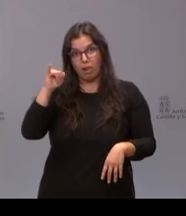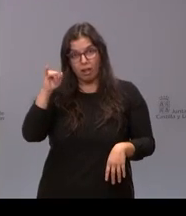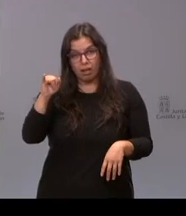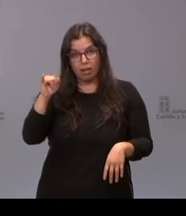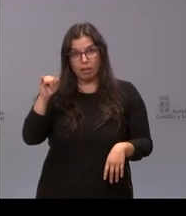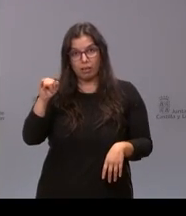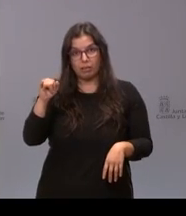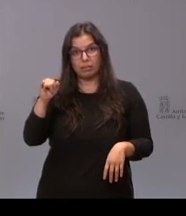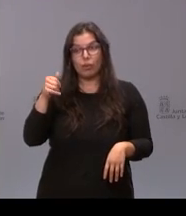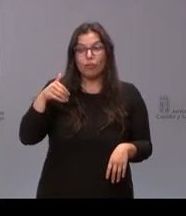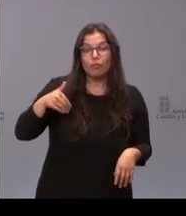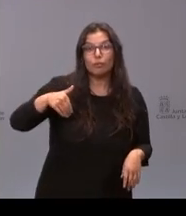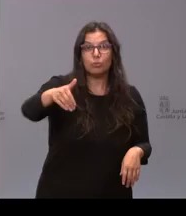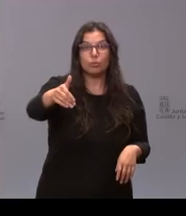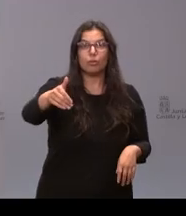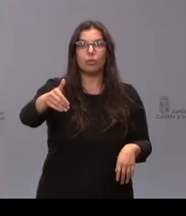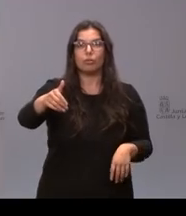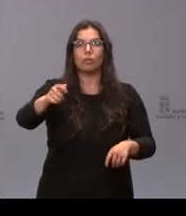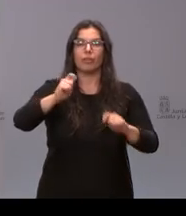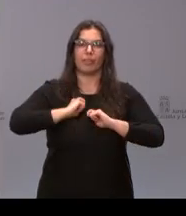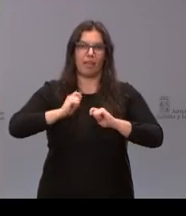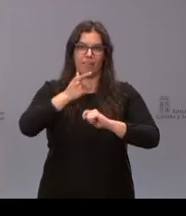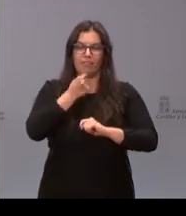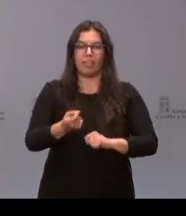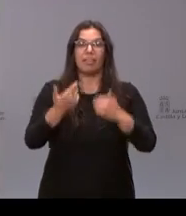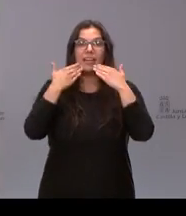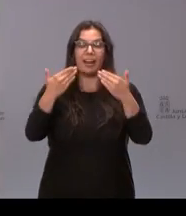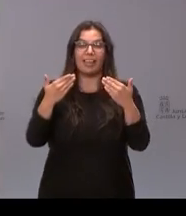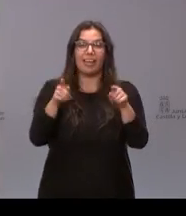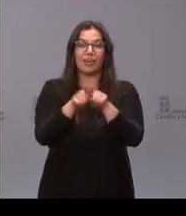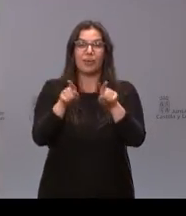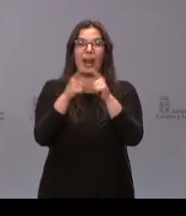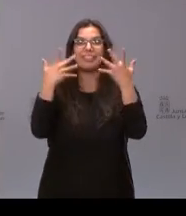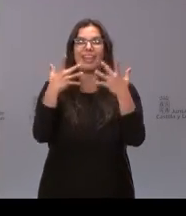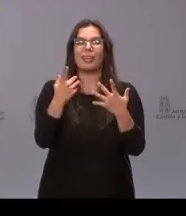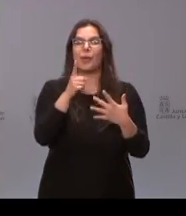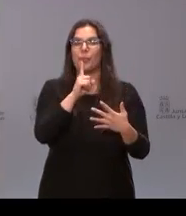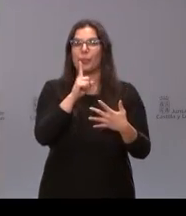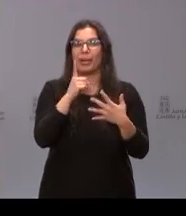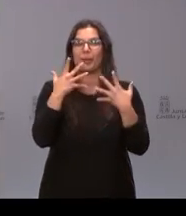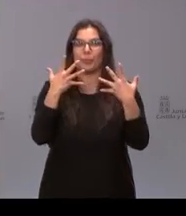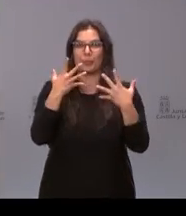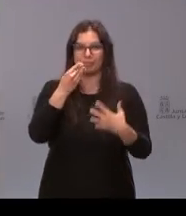habitaremos muchas gracias y soplemos las diez velitas ahí va